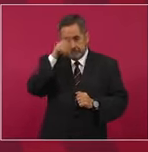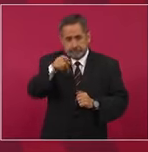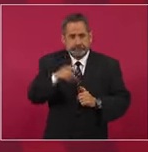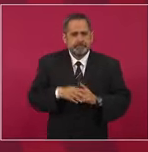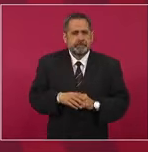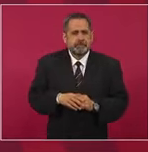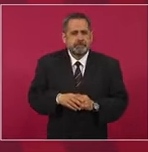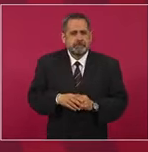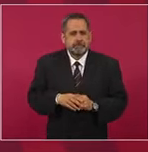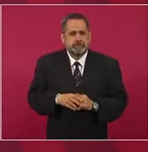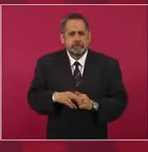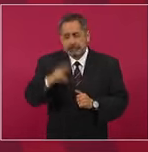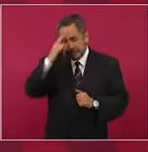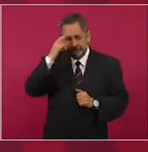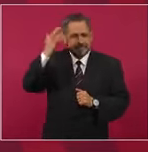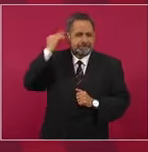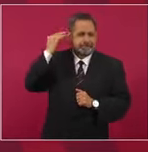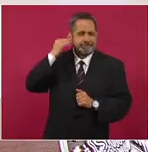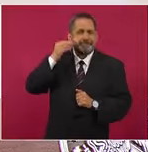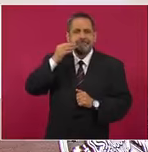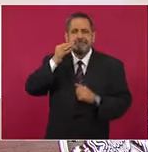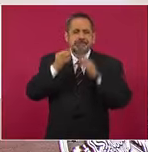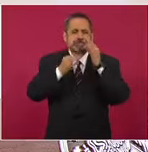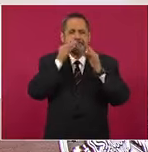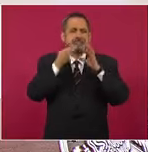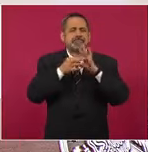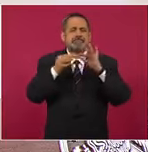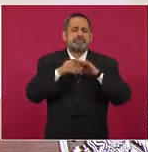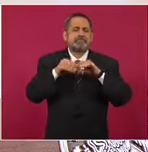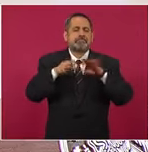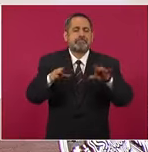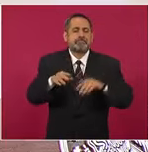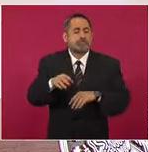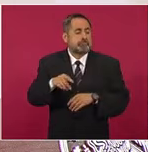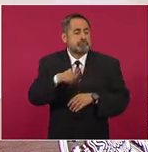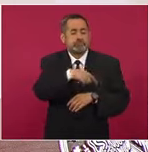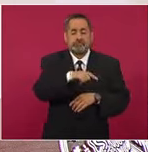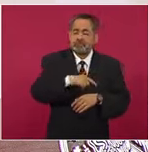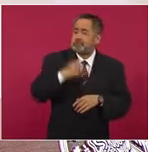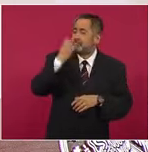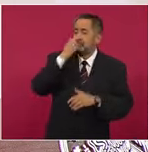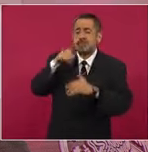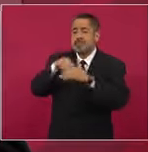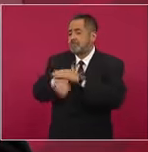Había una campaña de que no se podía regresar a clases